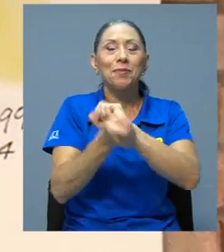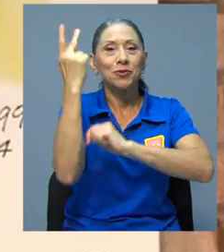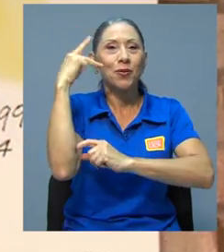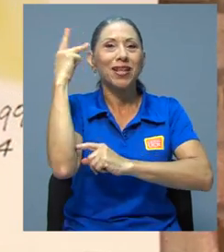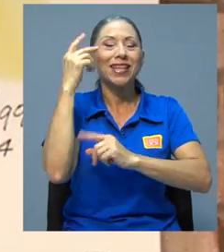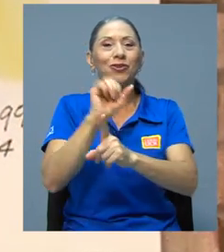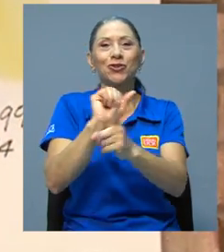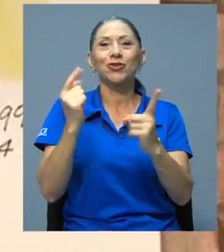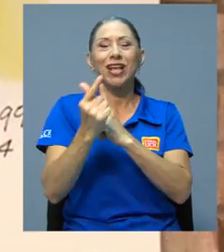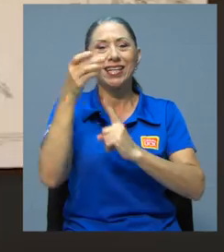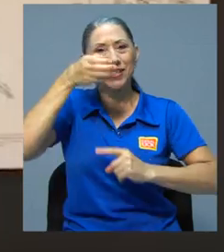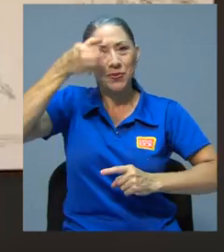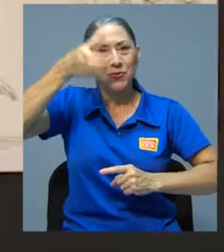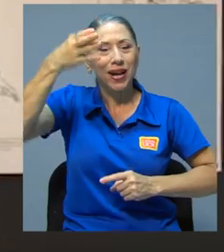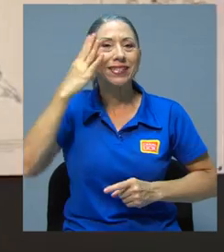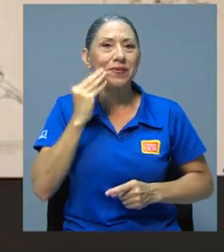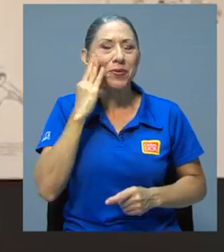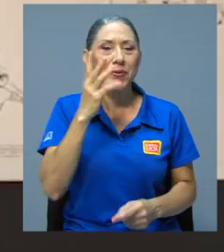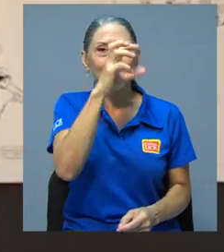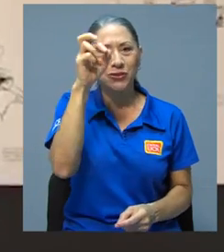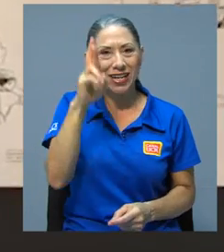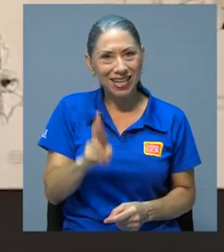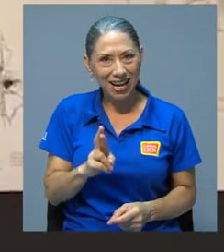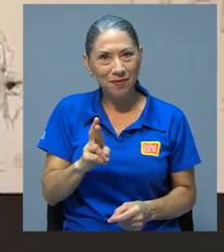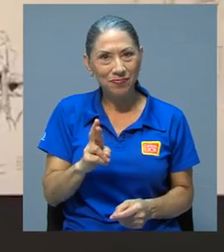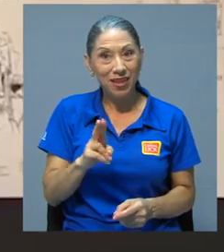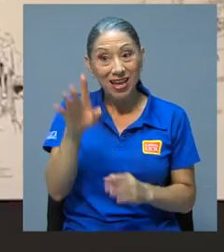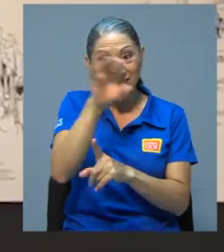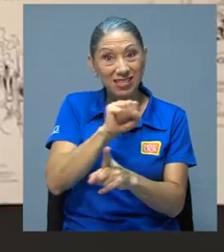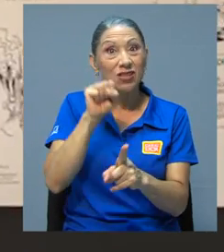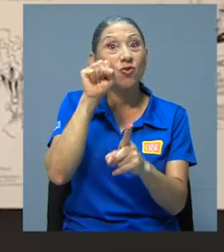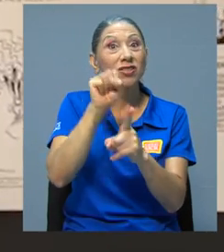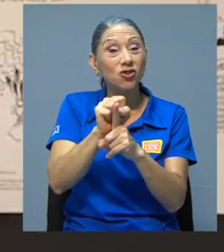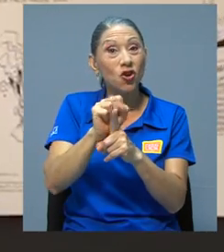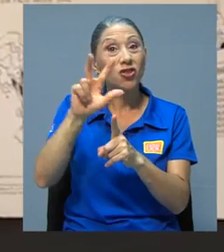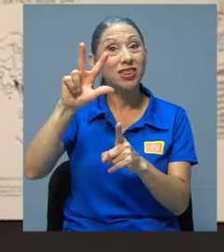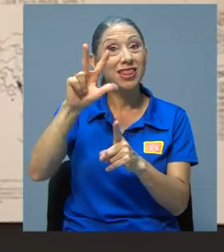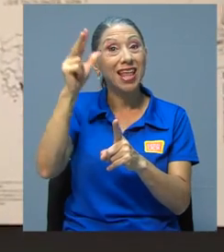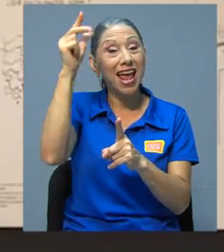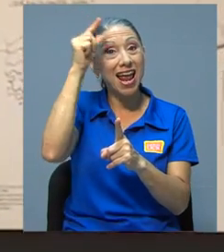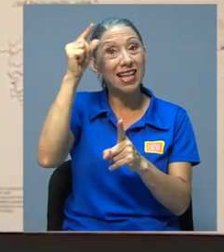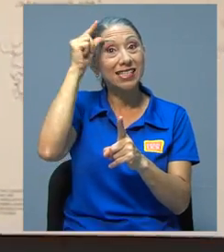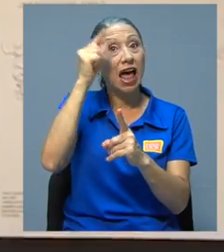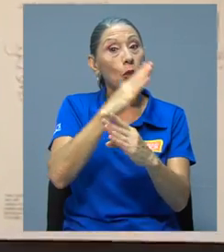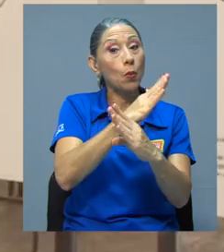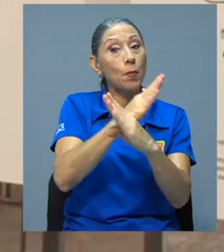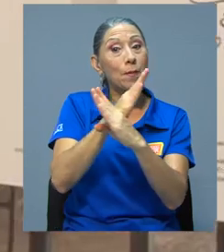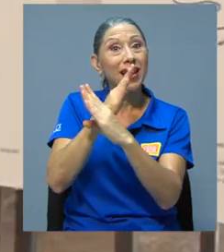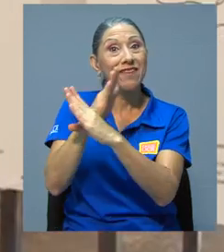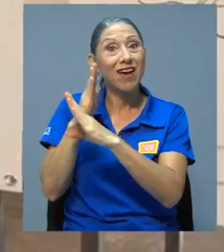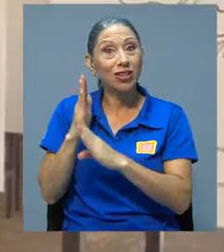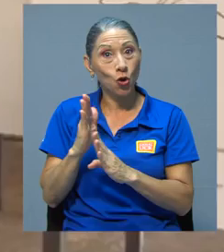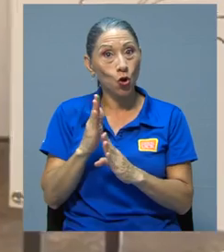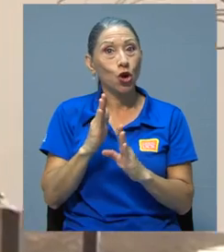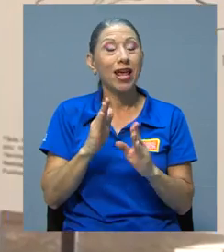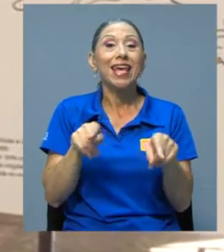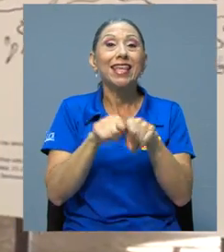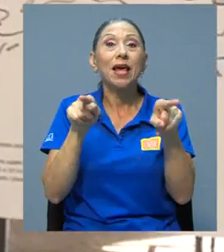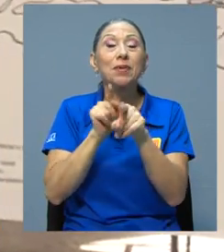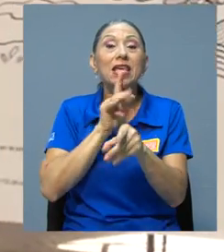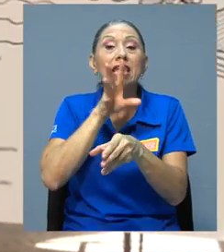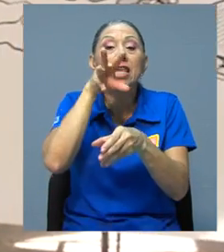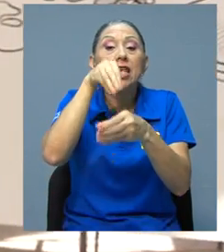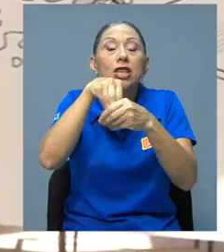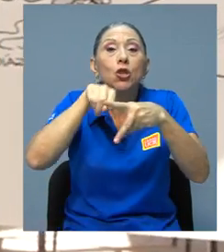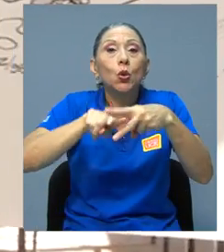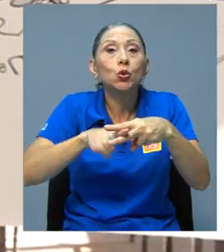sociales y culturales experimentados en Costa Rica ante el declive del Estado benefactor y la introducción de las políticas